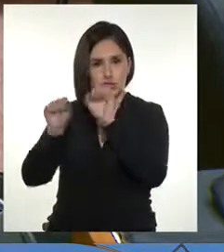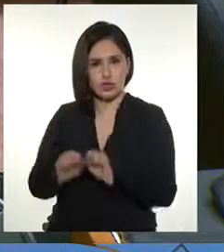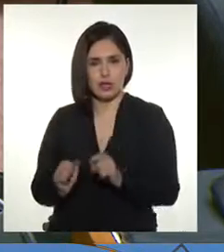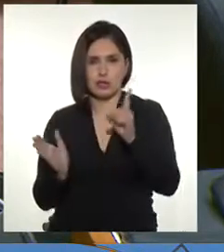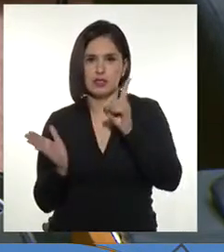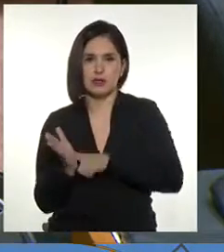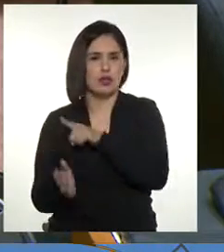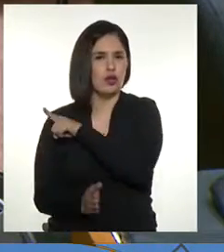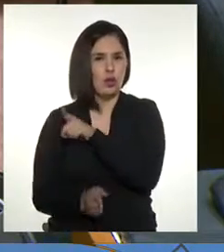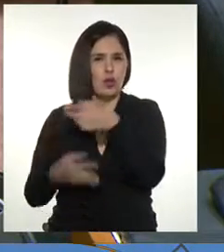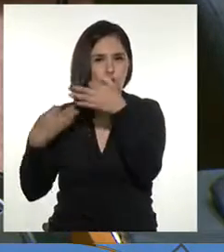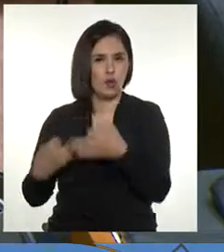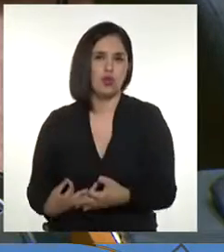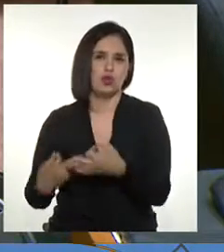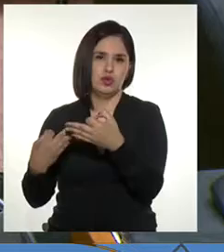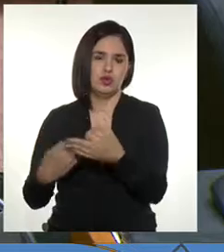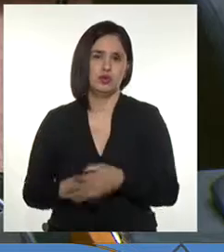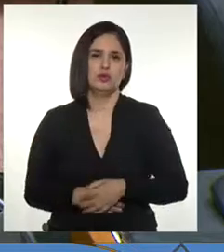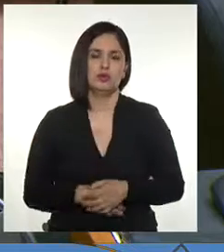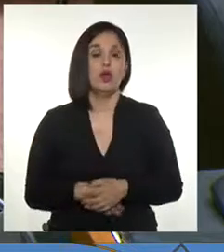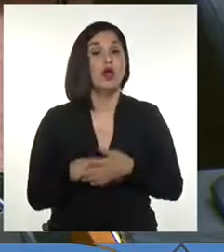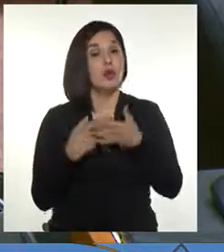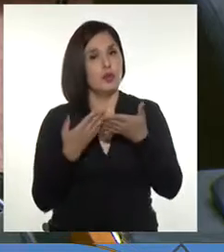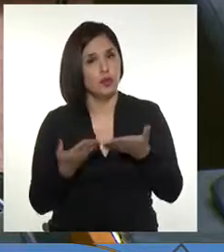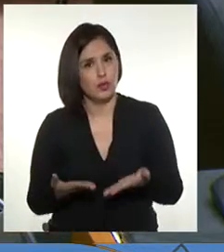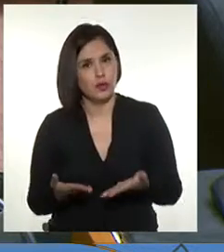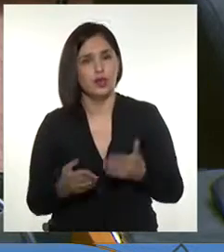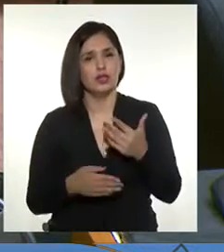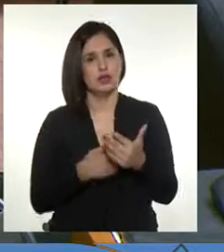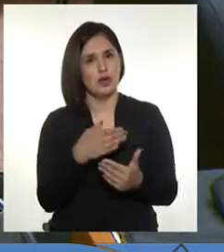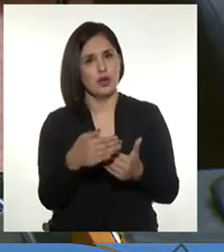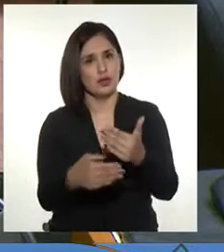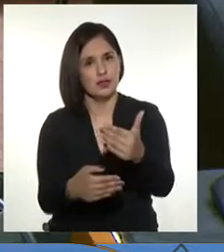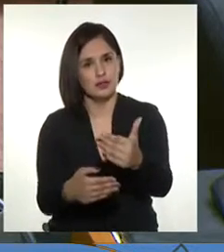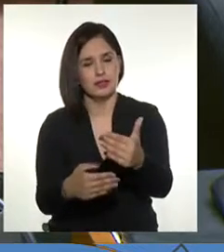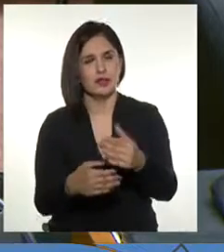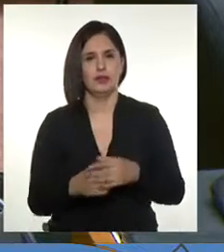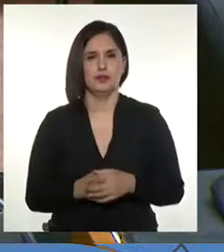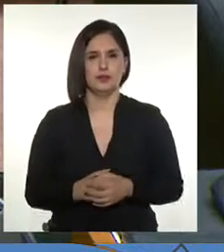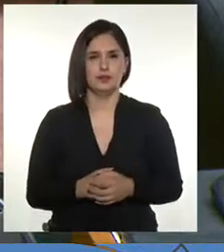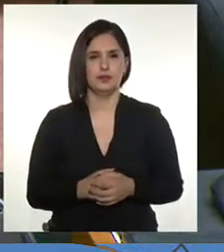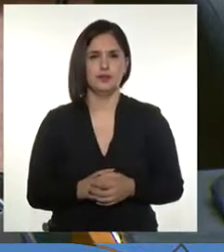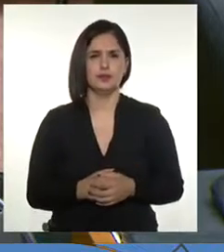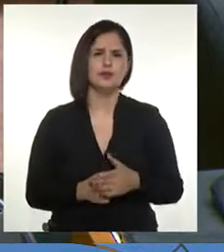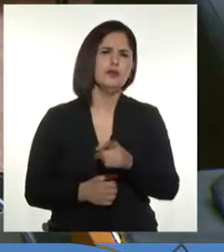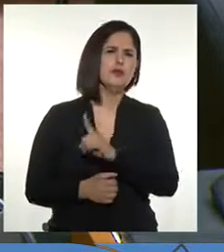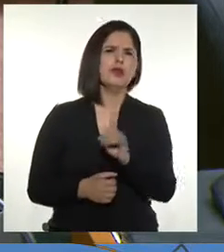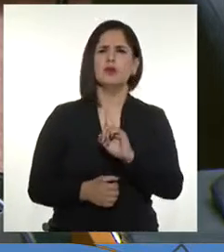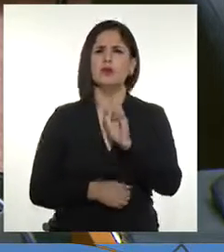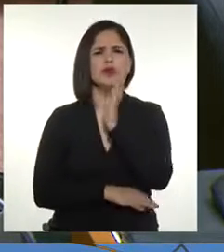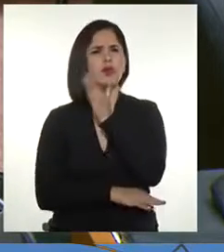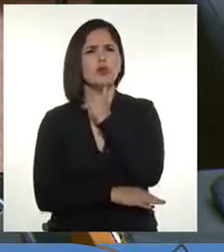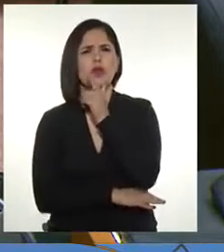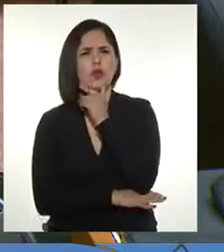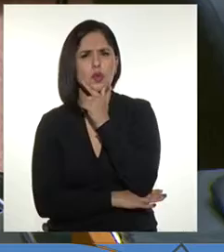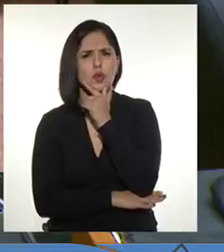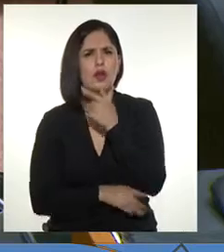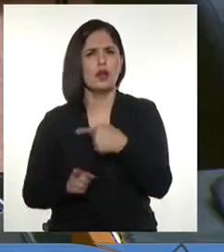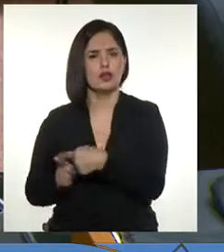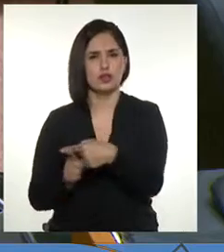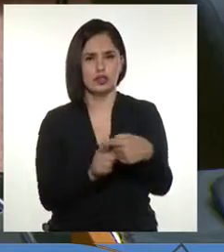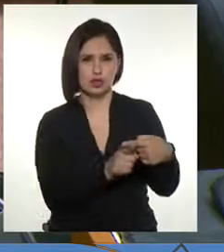sea justo. Y por eso que tenemos que avanzar para que no quede ninguna duda en nuestra sociedad